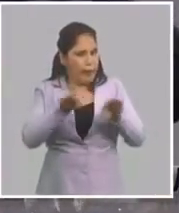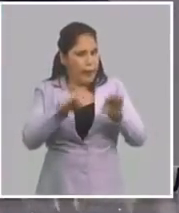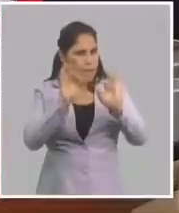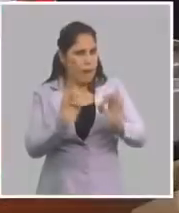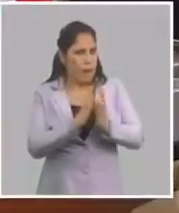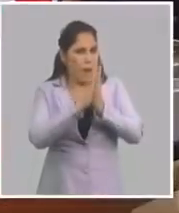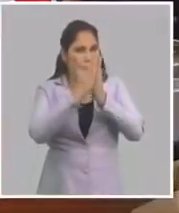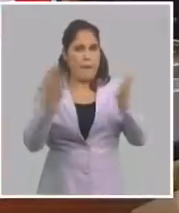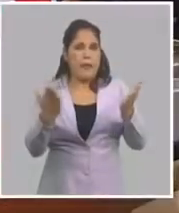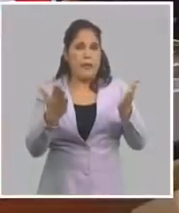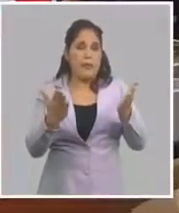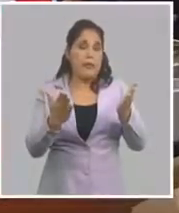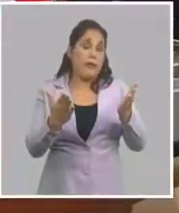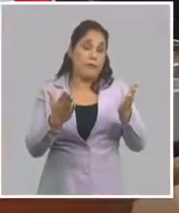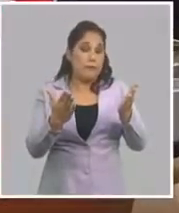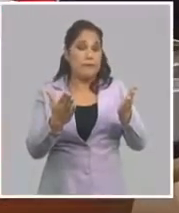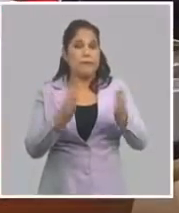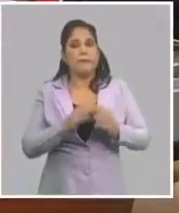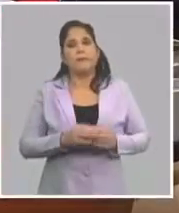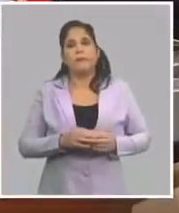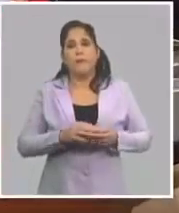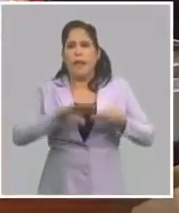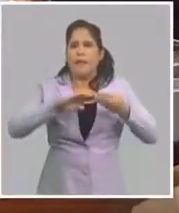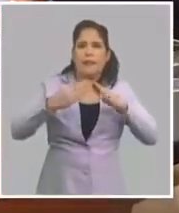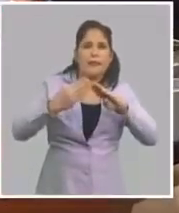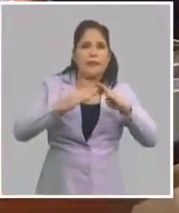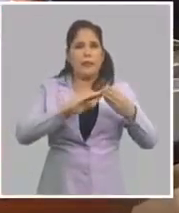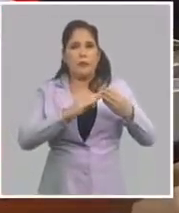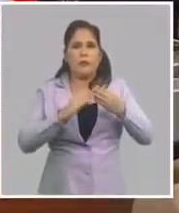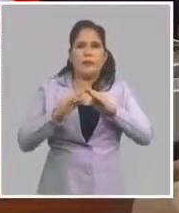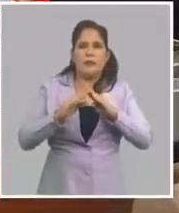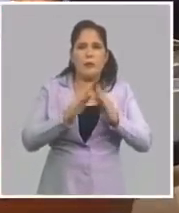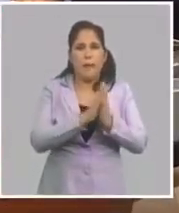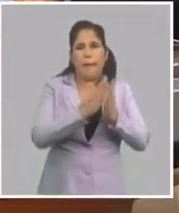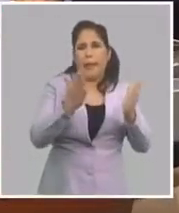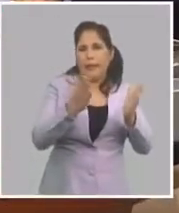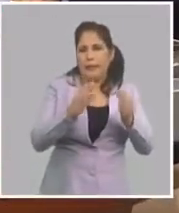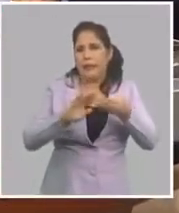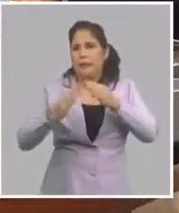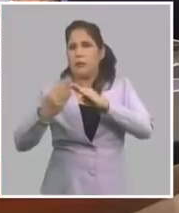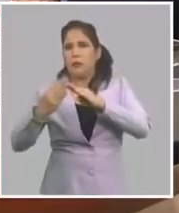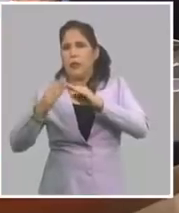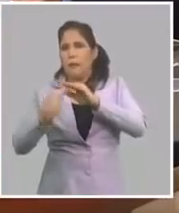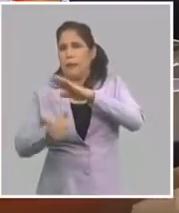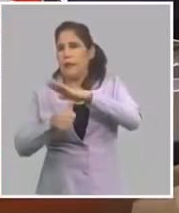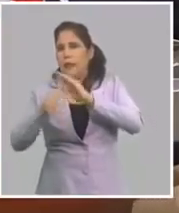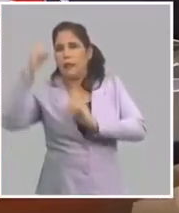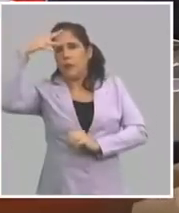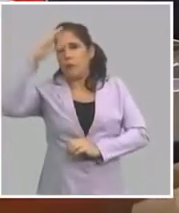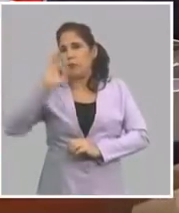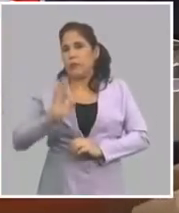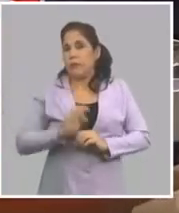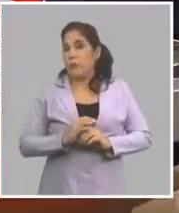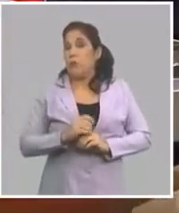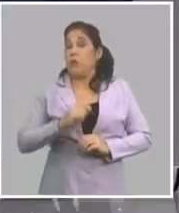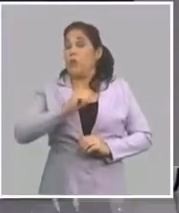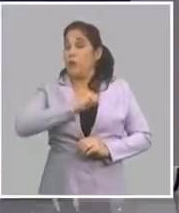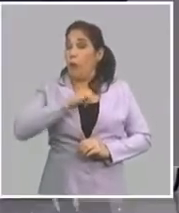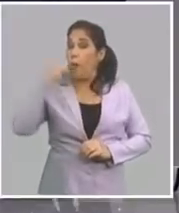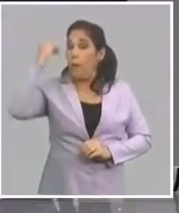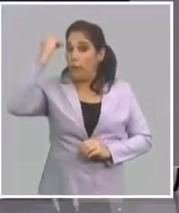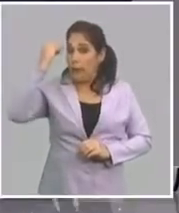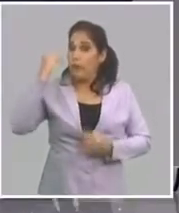que ha tomado Trump contra la prensa y la prensa contra Trump. No, y que haya alguna nueva también alternativa que ha tomado parte. Yo sí